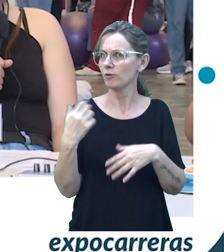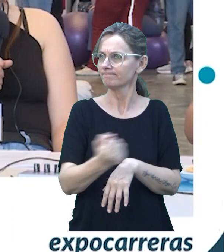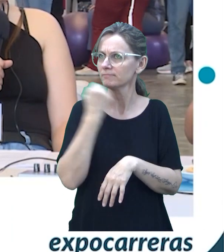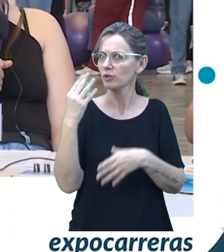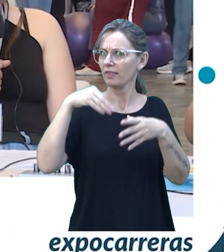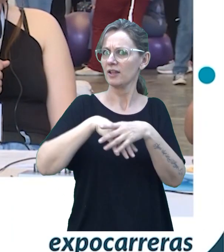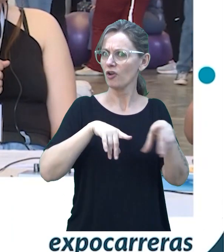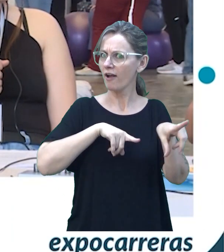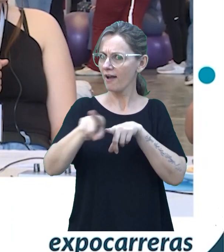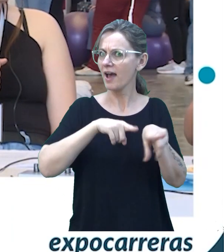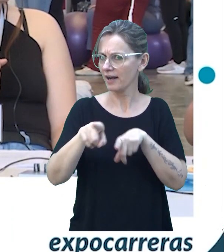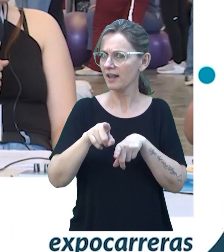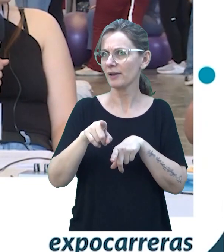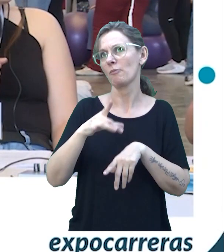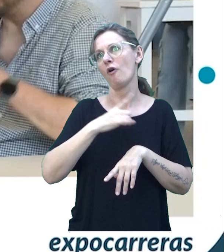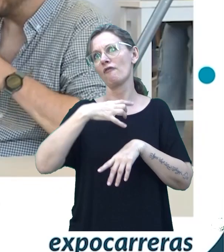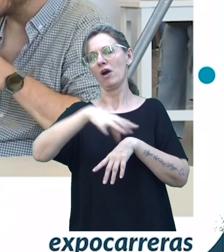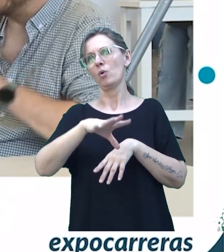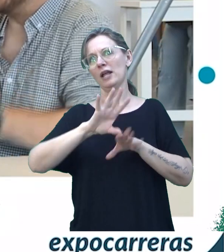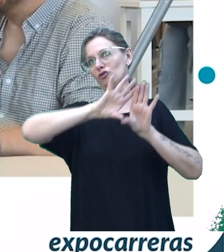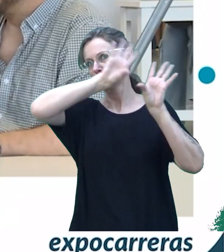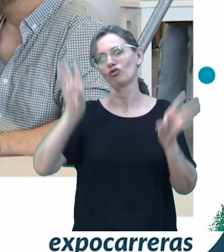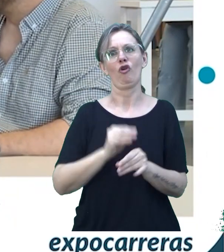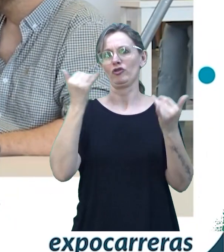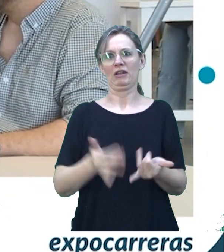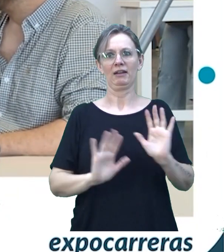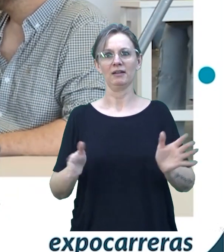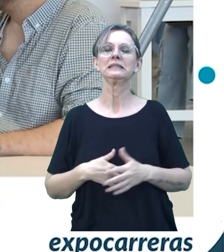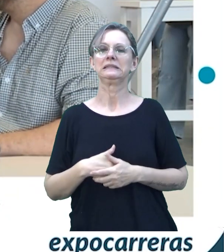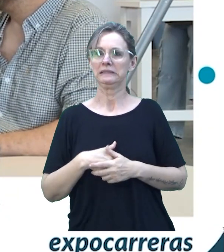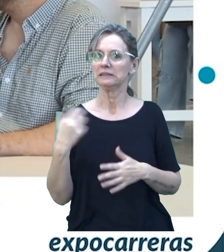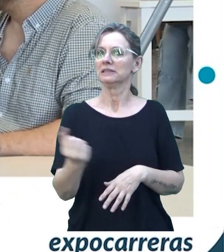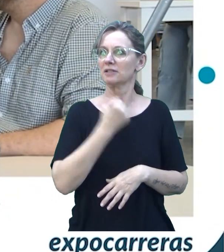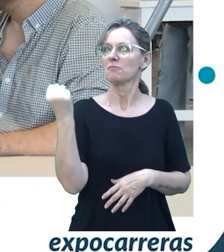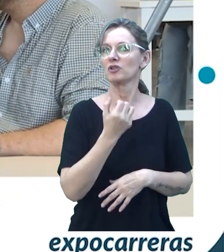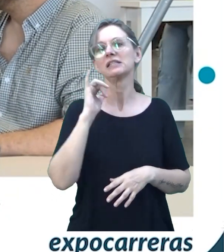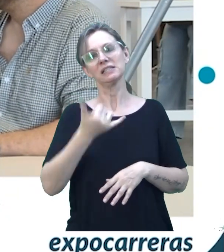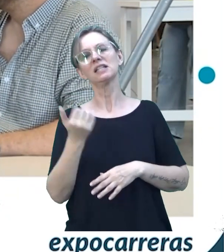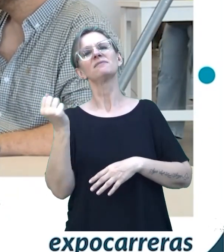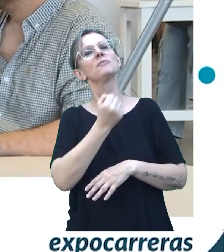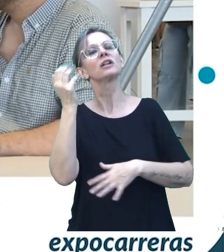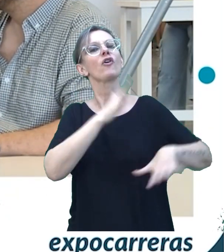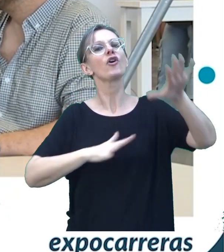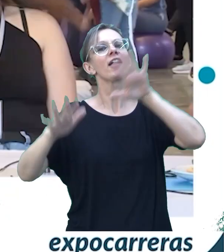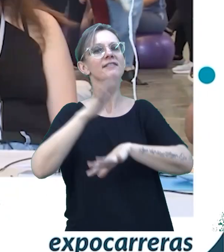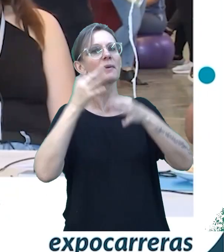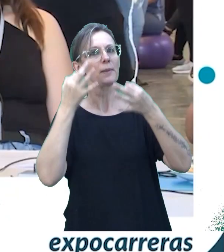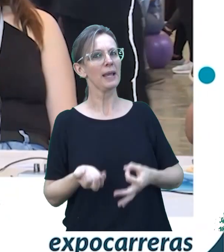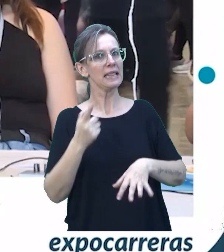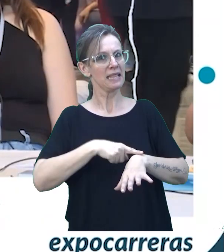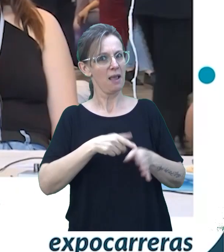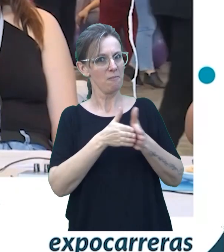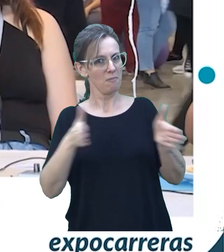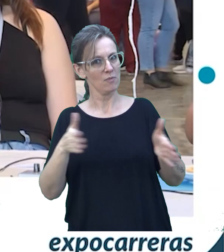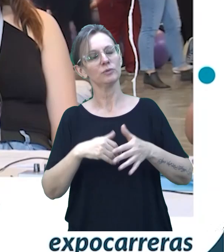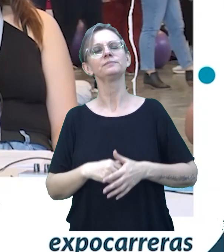Fado es algo que lo caracteriza. Sí, es importante organizarse, como decía Jiménez hoy. Un poco hablabas de eso.